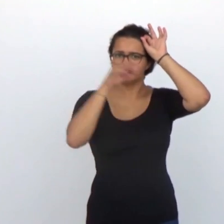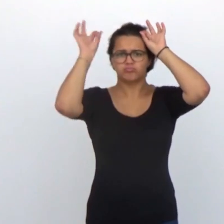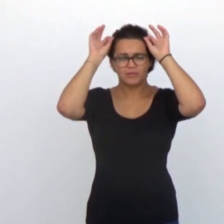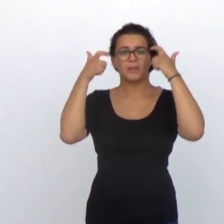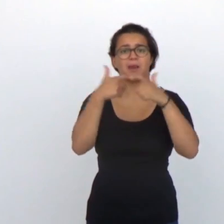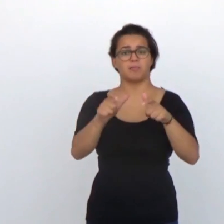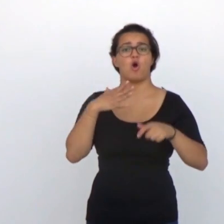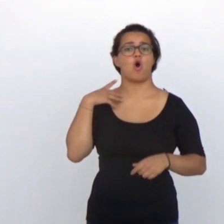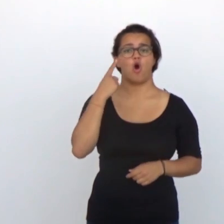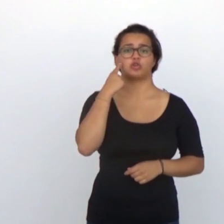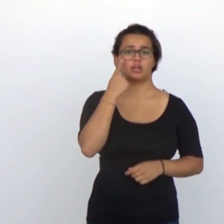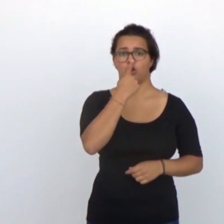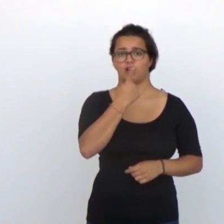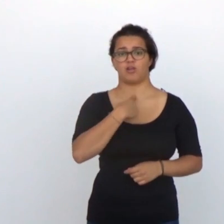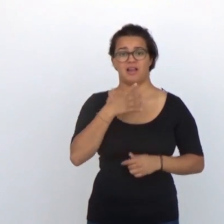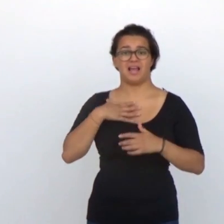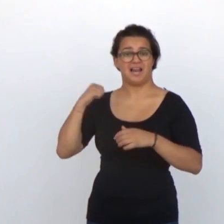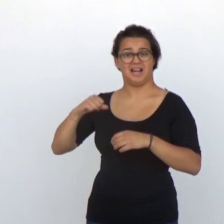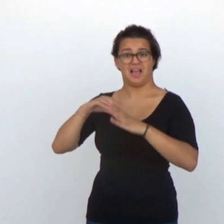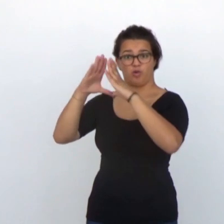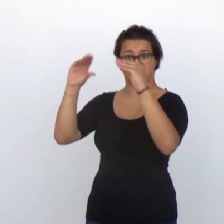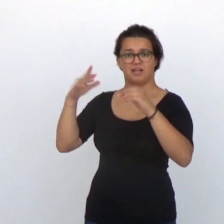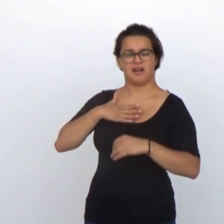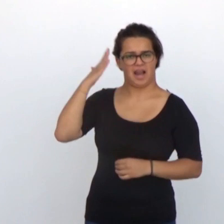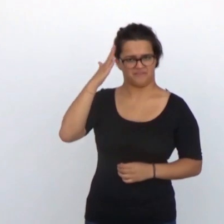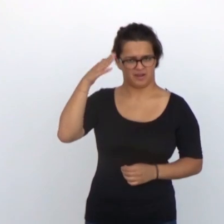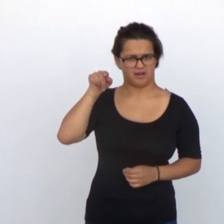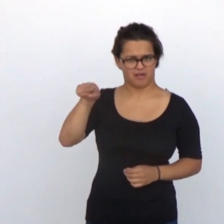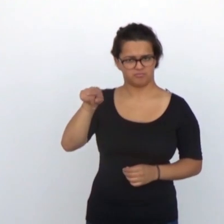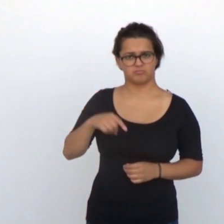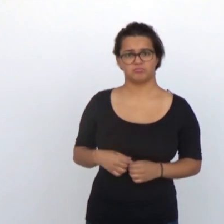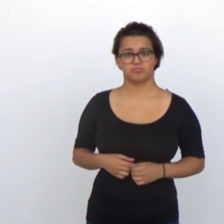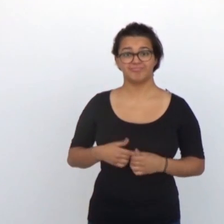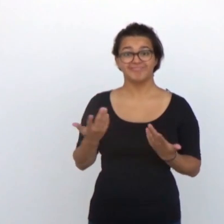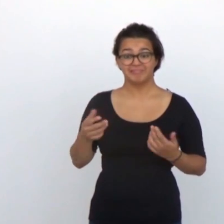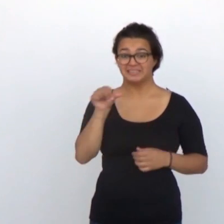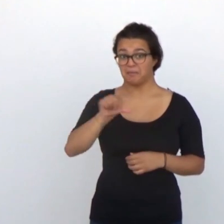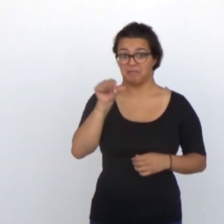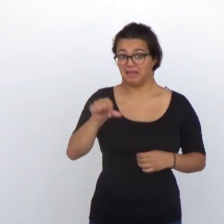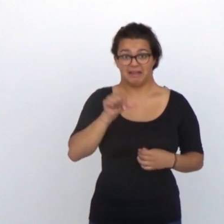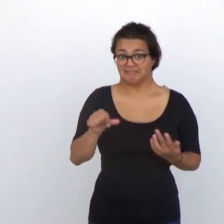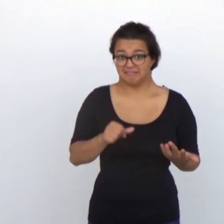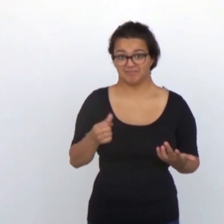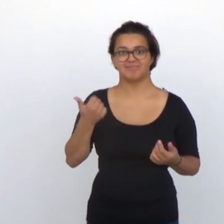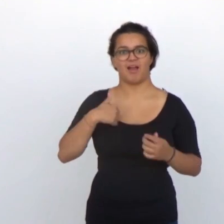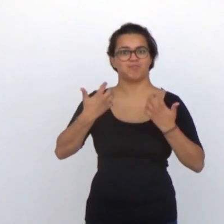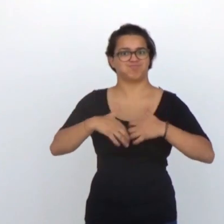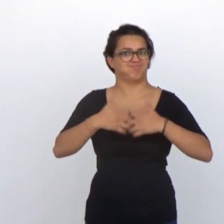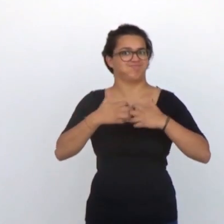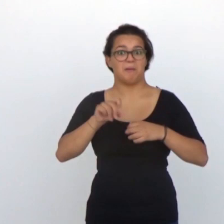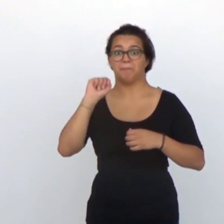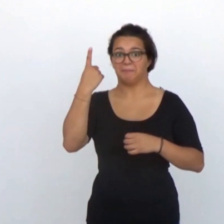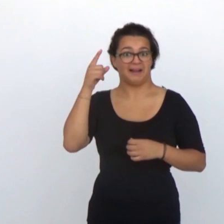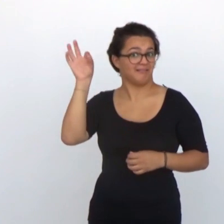en cada oído en el departamento de otorrinolaringología de la clínica universitaria de Navarra. Pocas semanas después se activó el primer